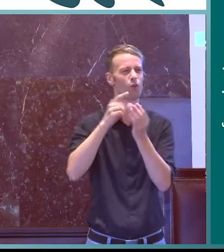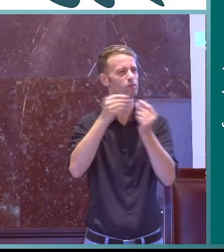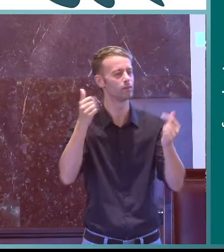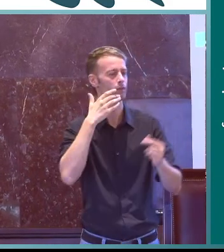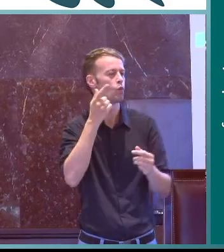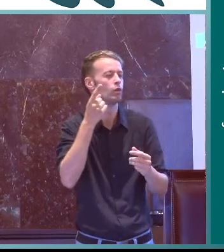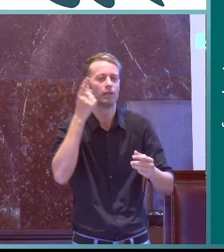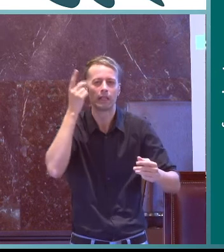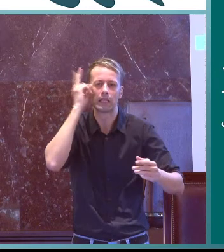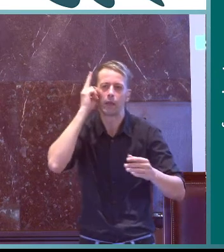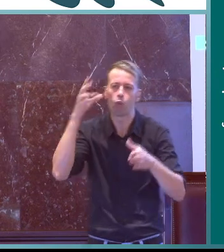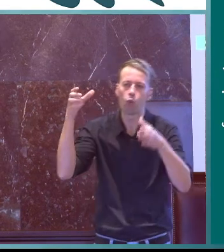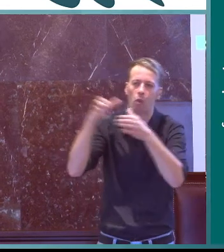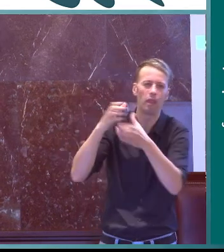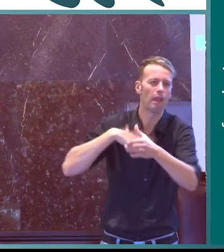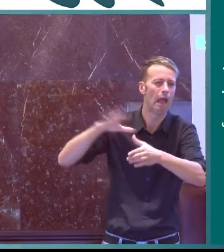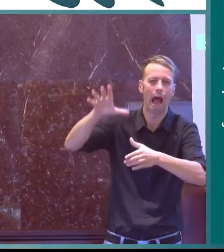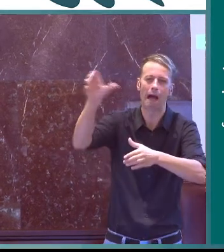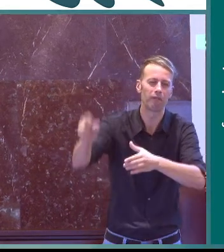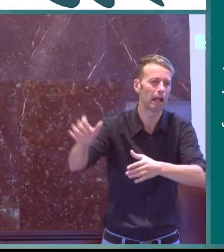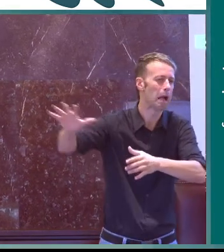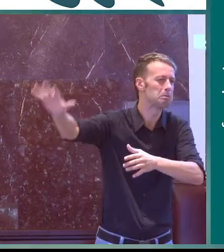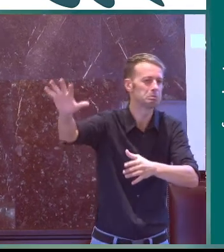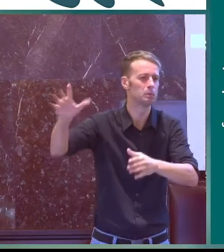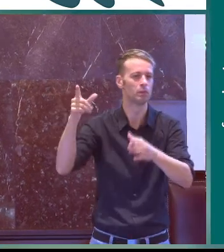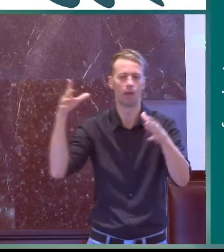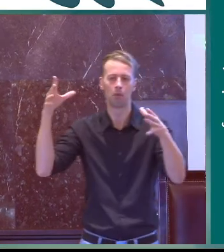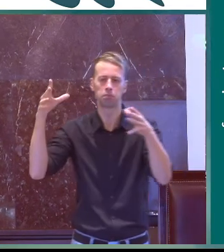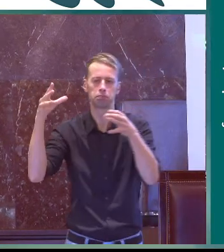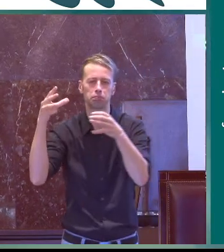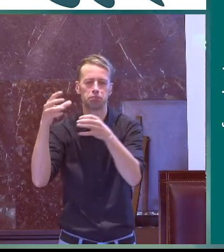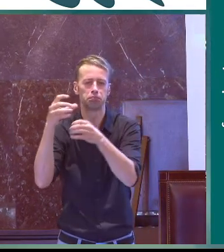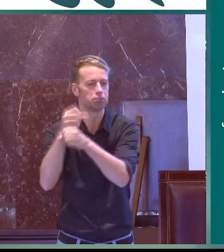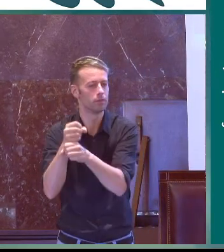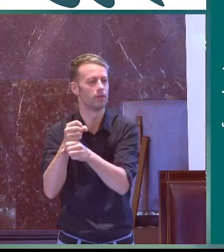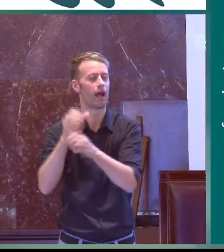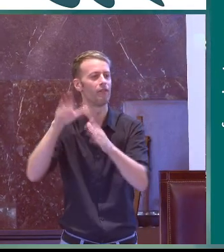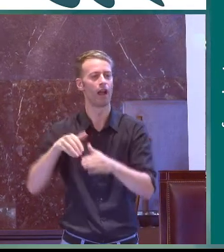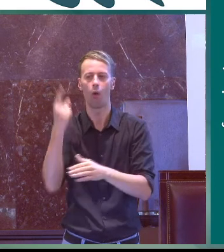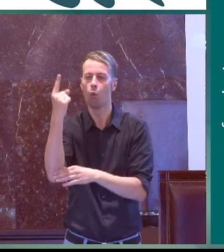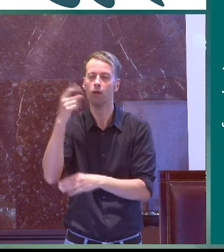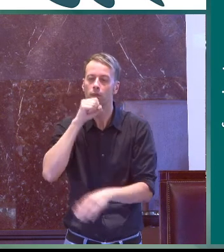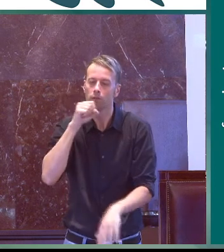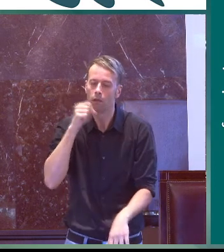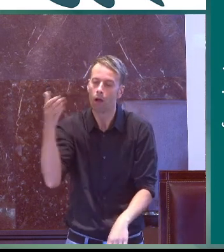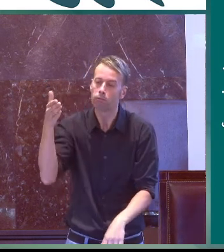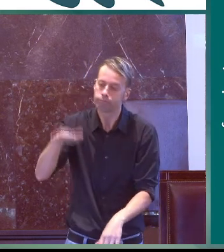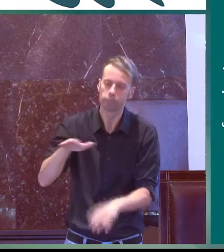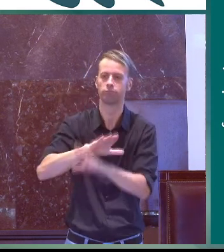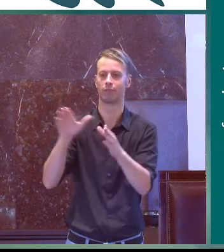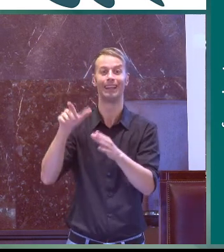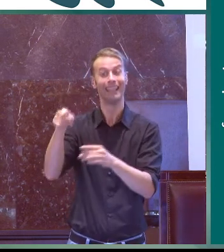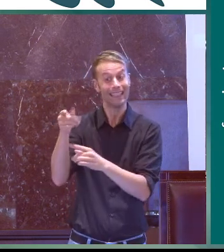pero muchas veces a lo largo de la historia pues una tribu de África por ejemplo en la que las personas acaban